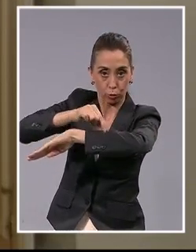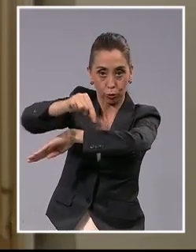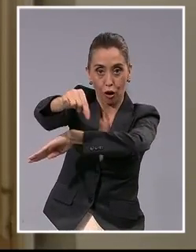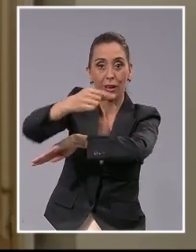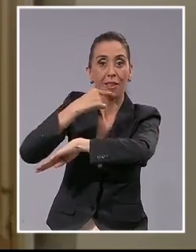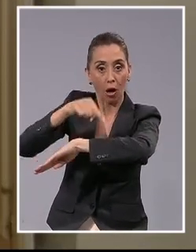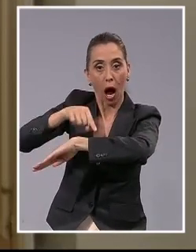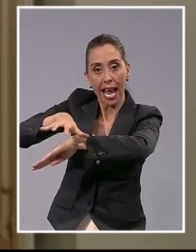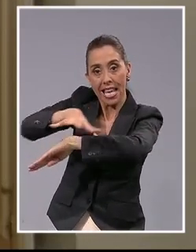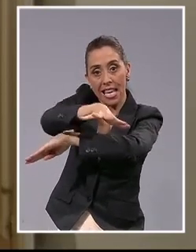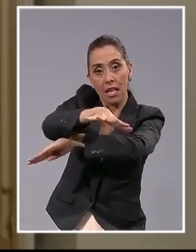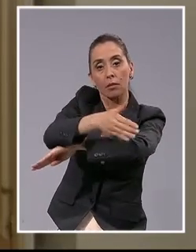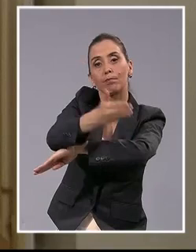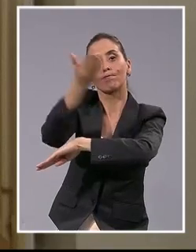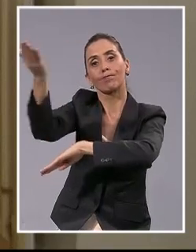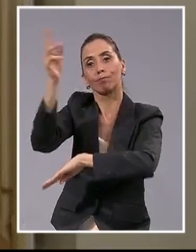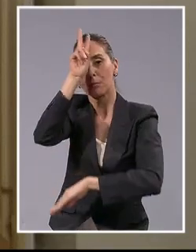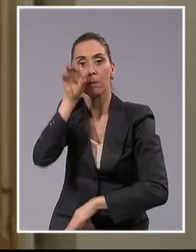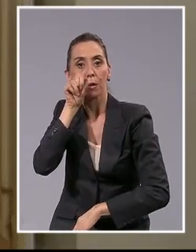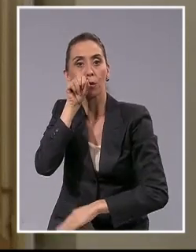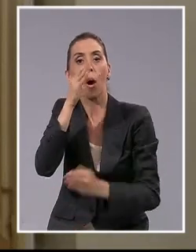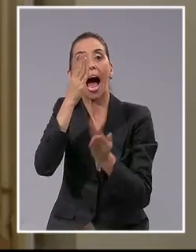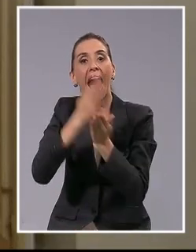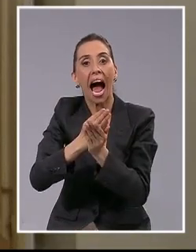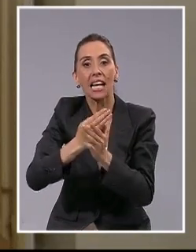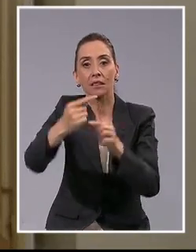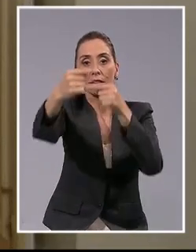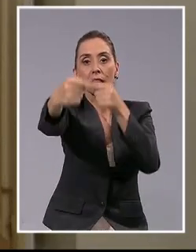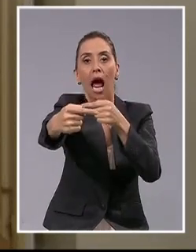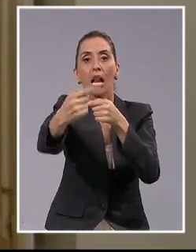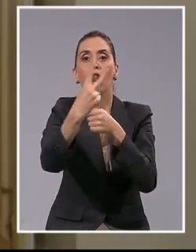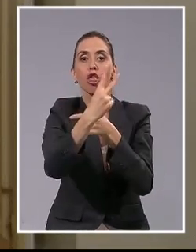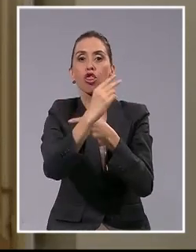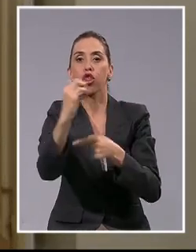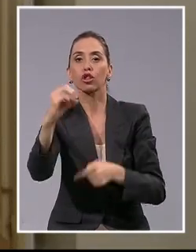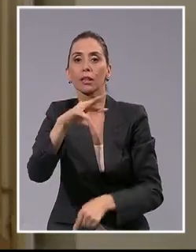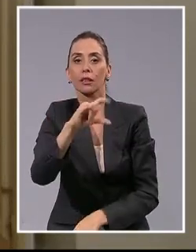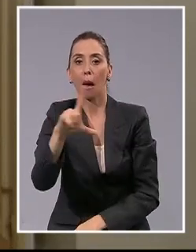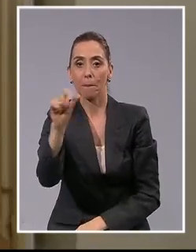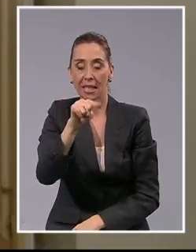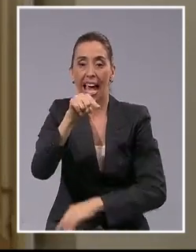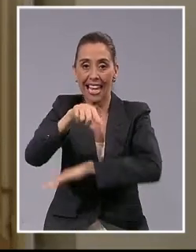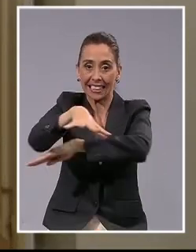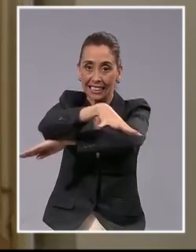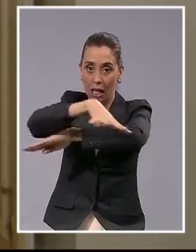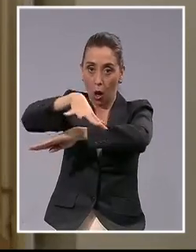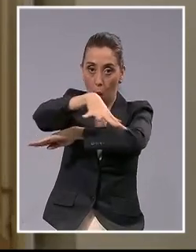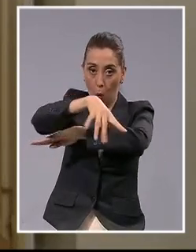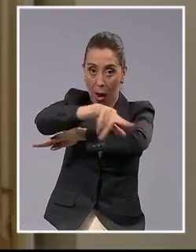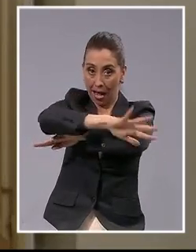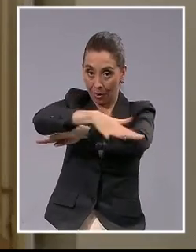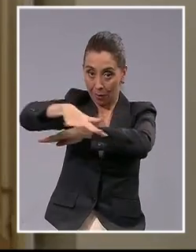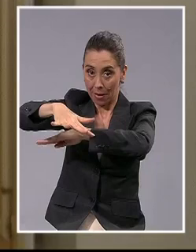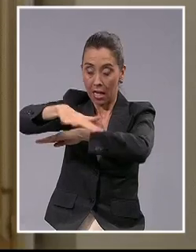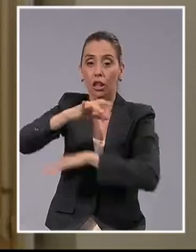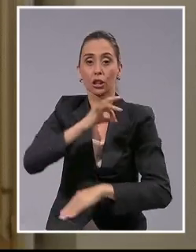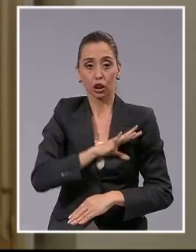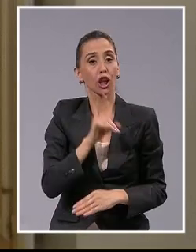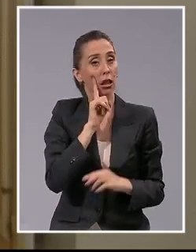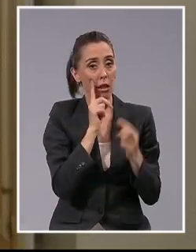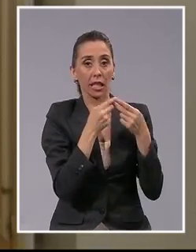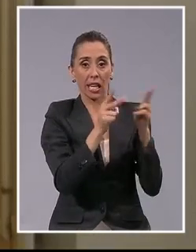mencionada. Hasta la milla 200. Si bien en esta zona Chile mantiene en plenitud sus